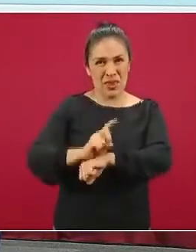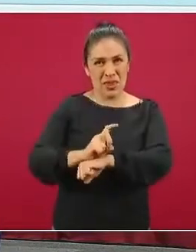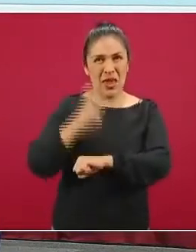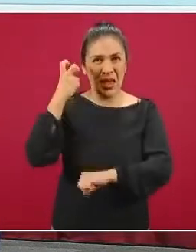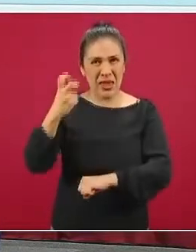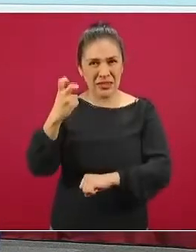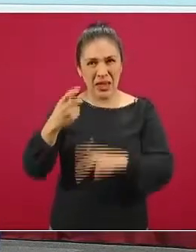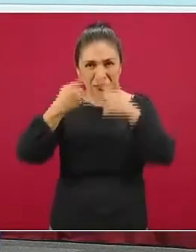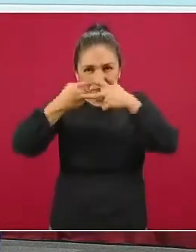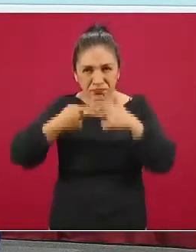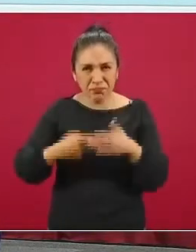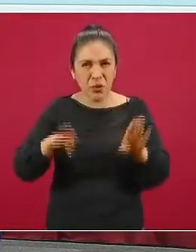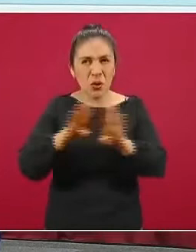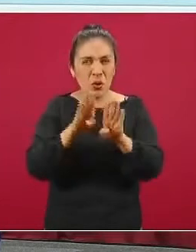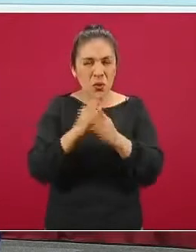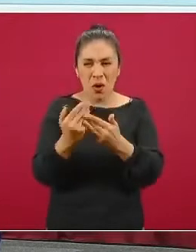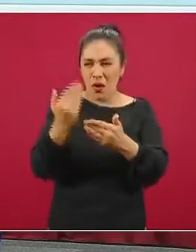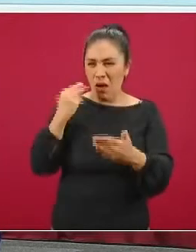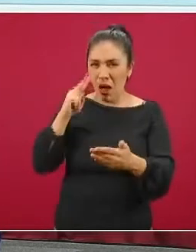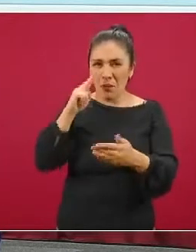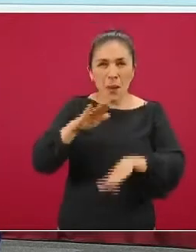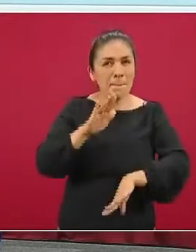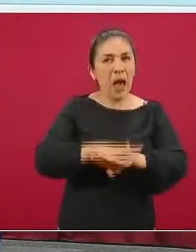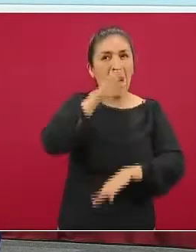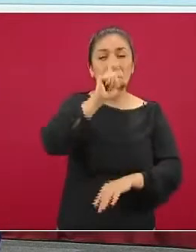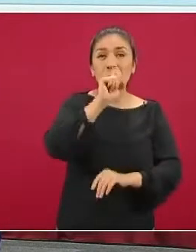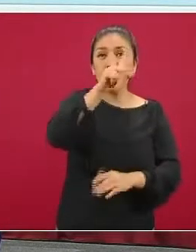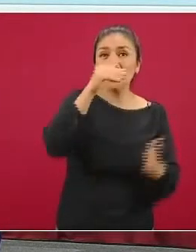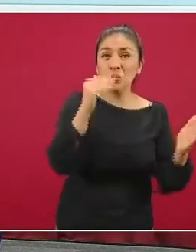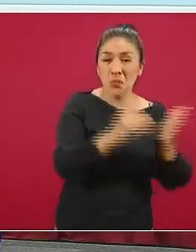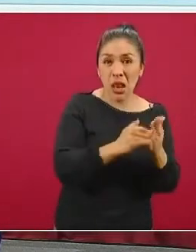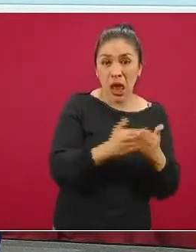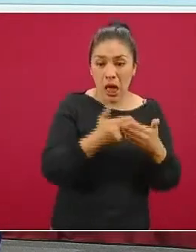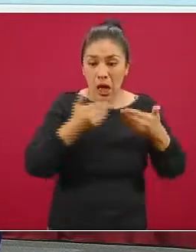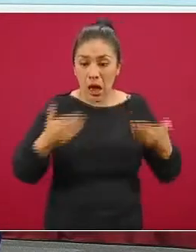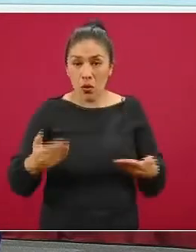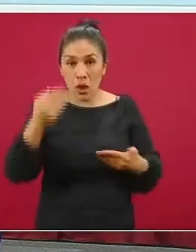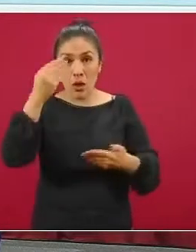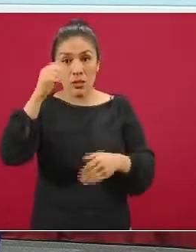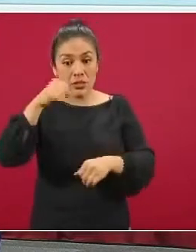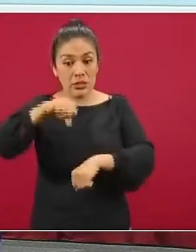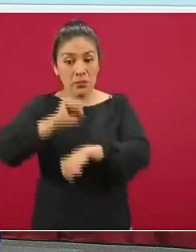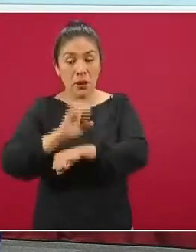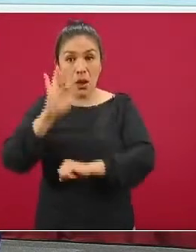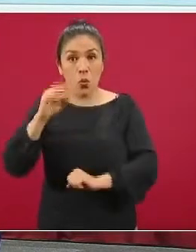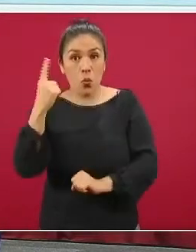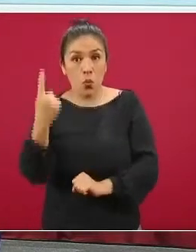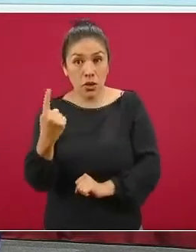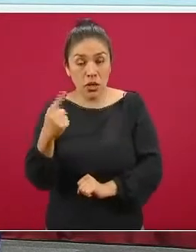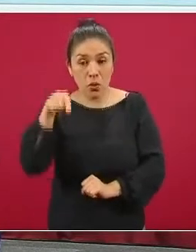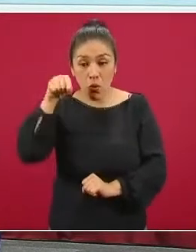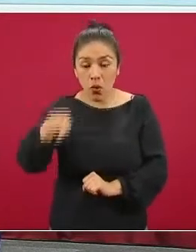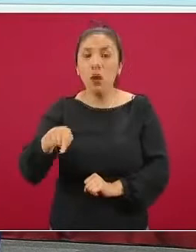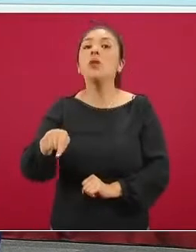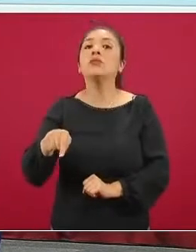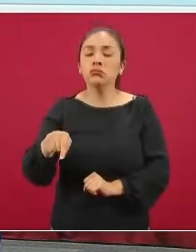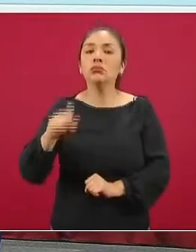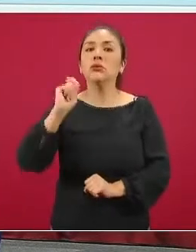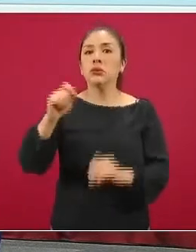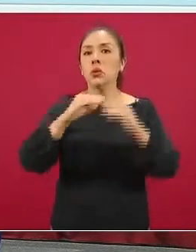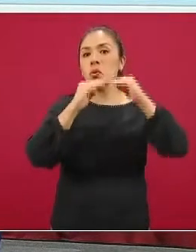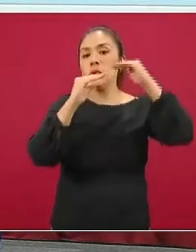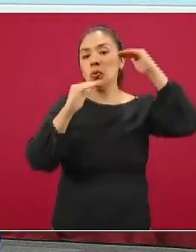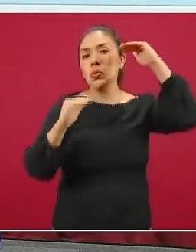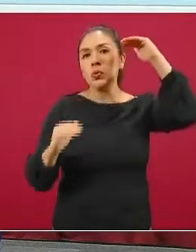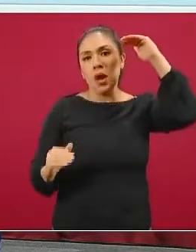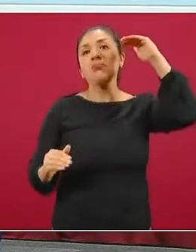relación a esa semana epidemiológica, donde ocurrieron la mayor cantidad de las mismas para una semana epidemiológica, pues el descenso